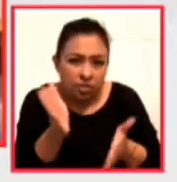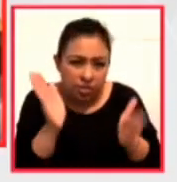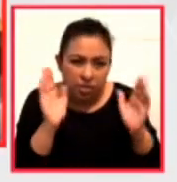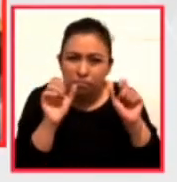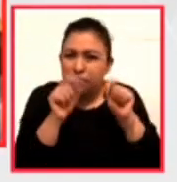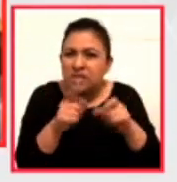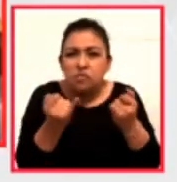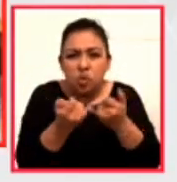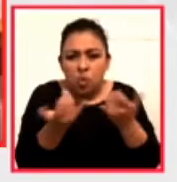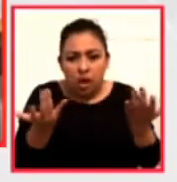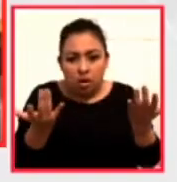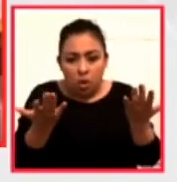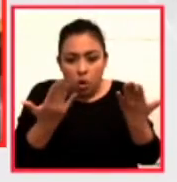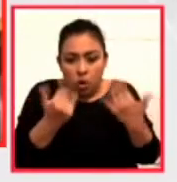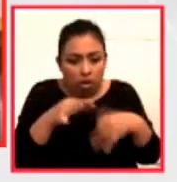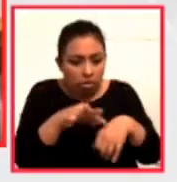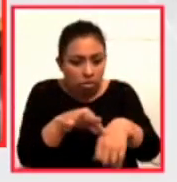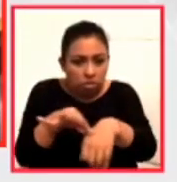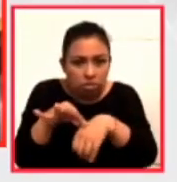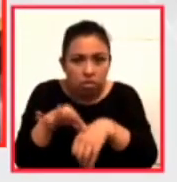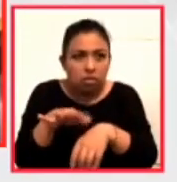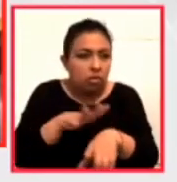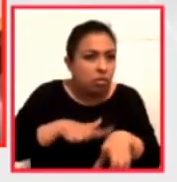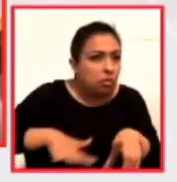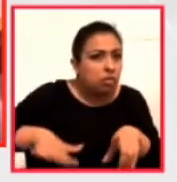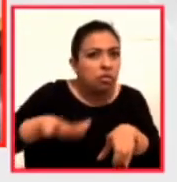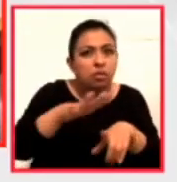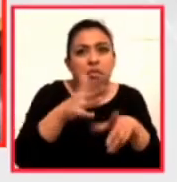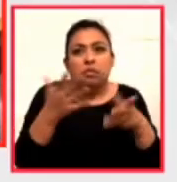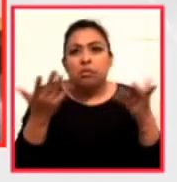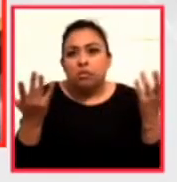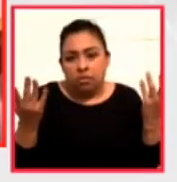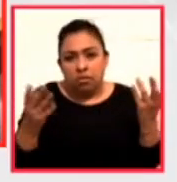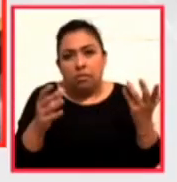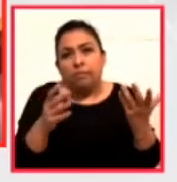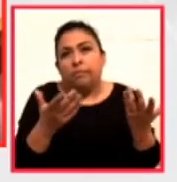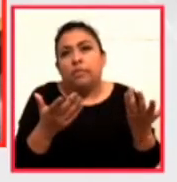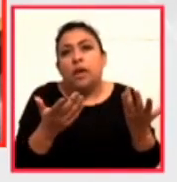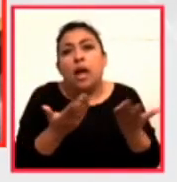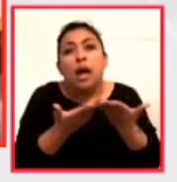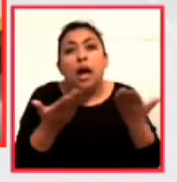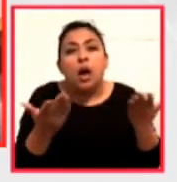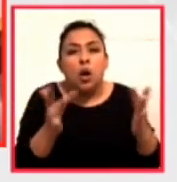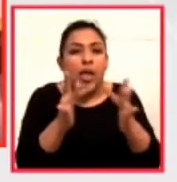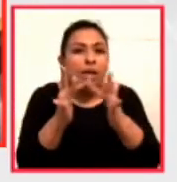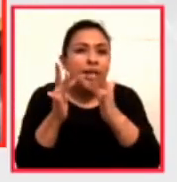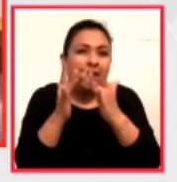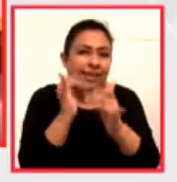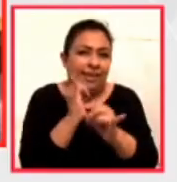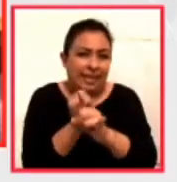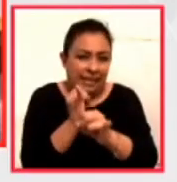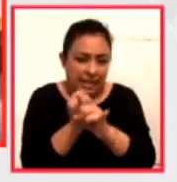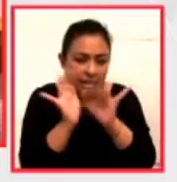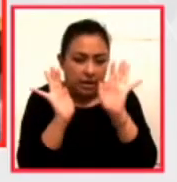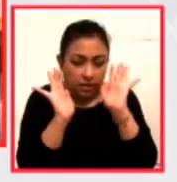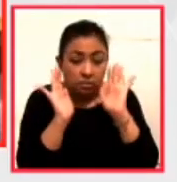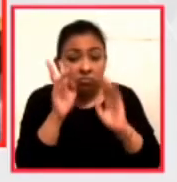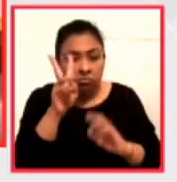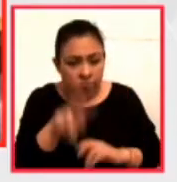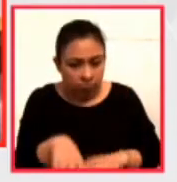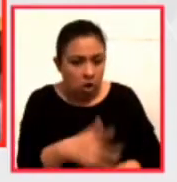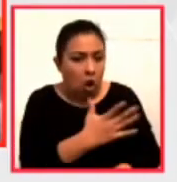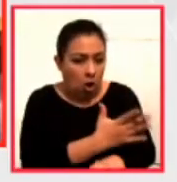inmaterial flotante de la emisión de redes. Algo que, si somos francos,